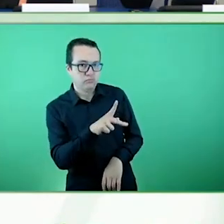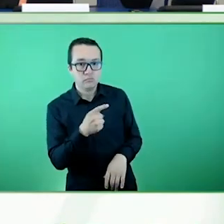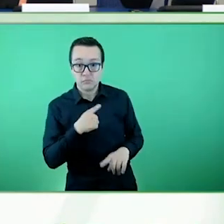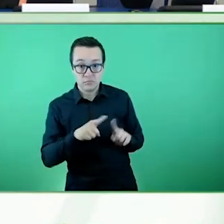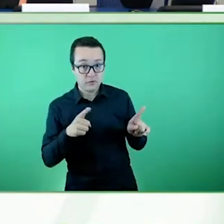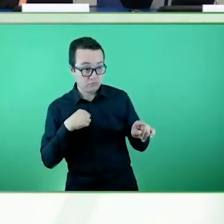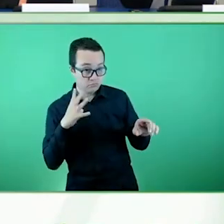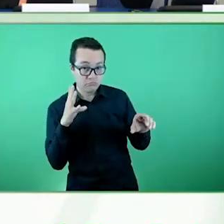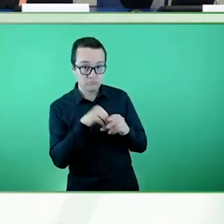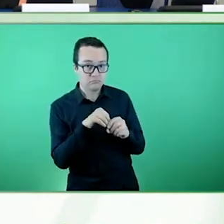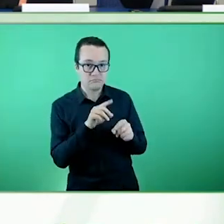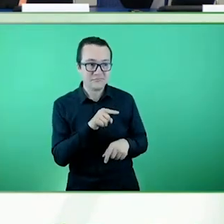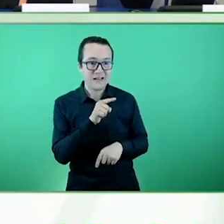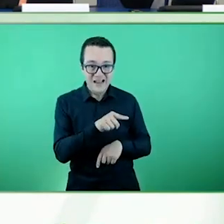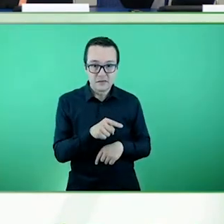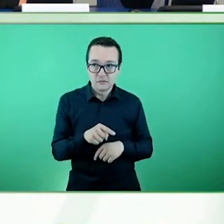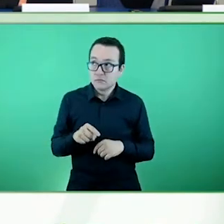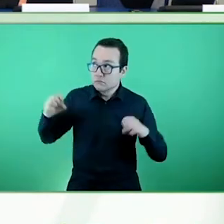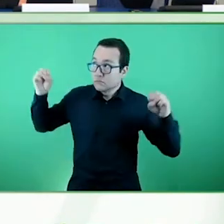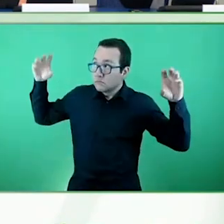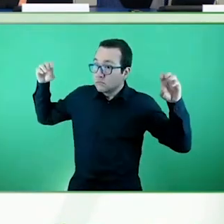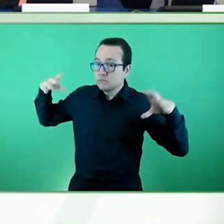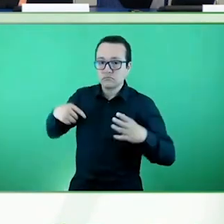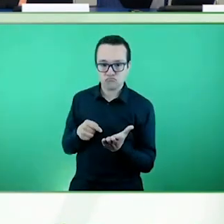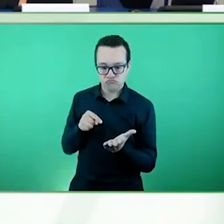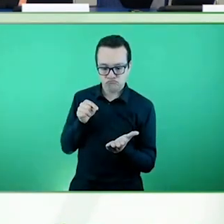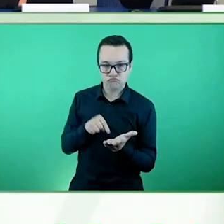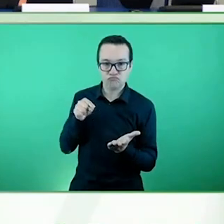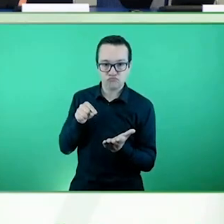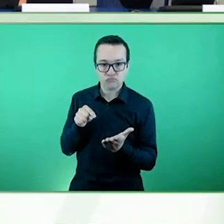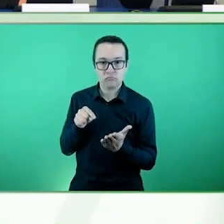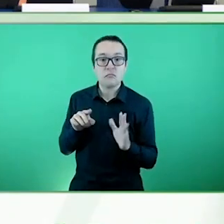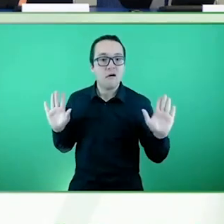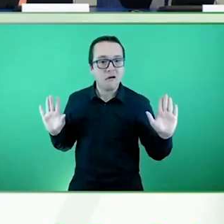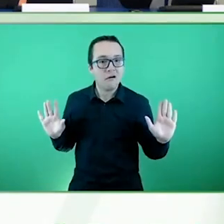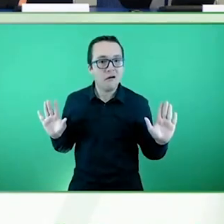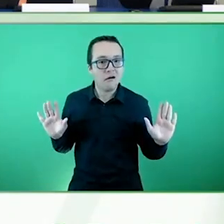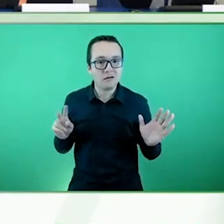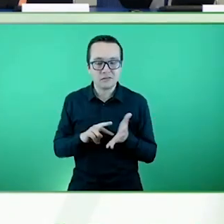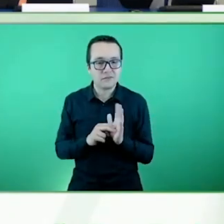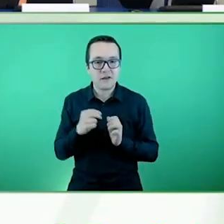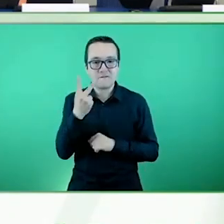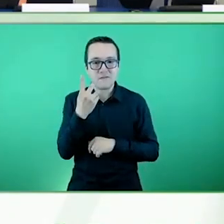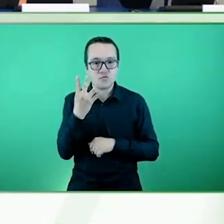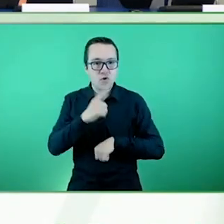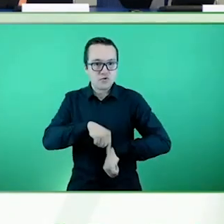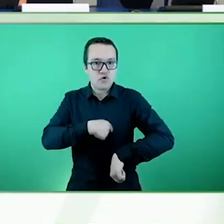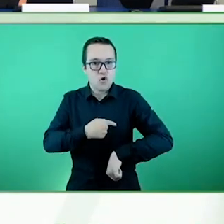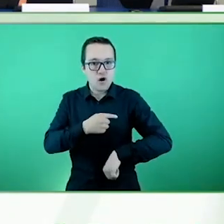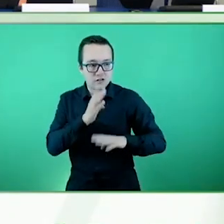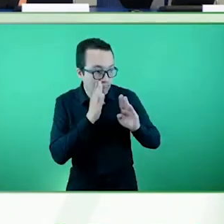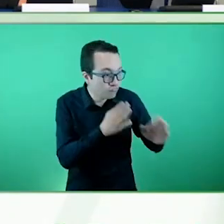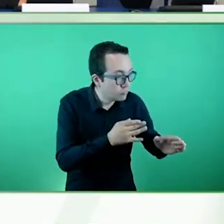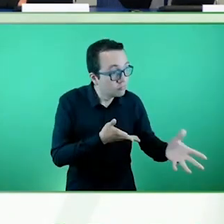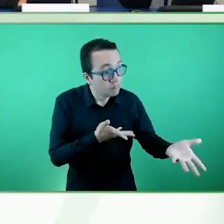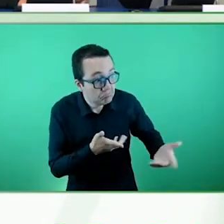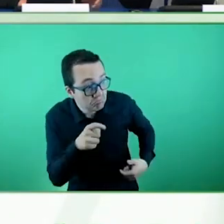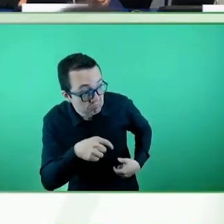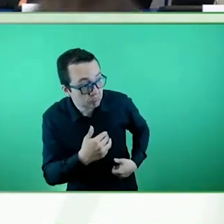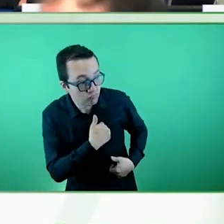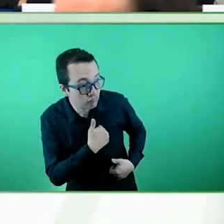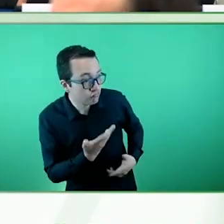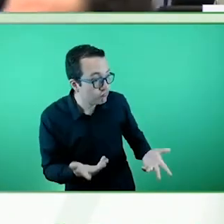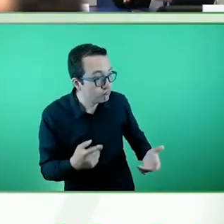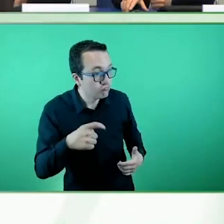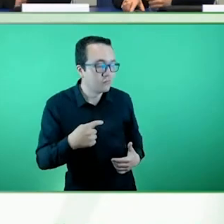aviso de emergencia que lo recepcionan los auxiliares de soporte, que están 24 horas del día, les da una cierta tranquilidad en caso de que